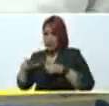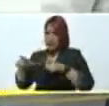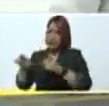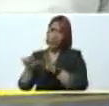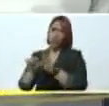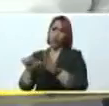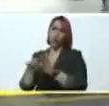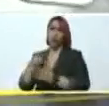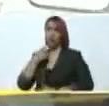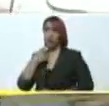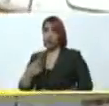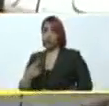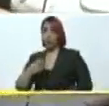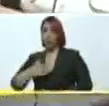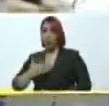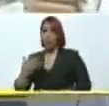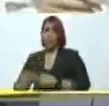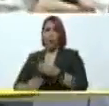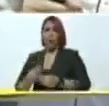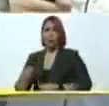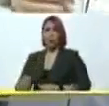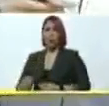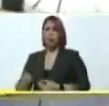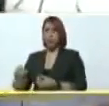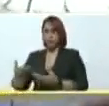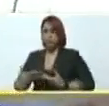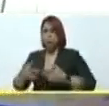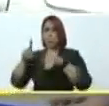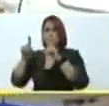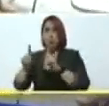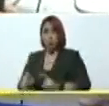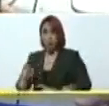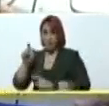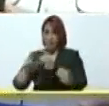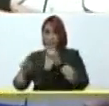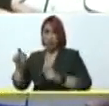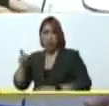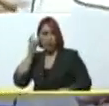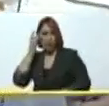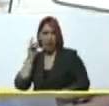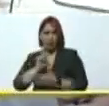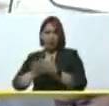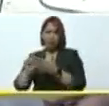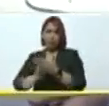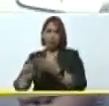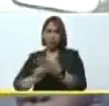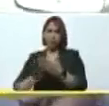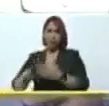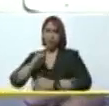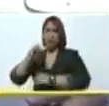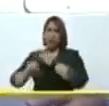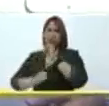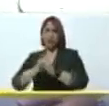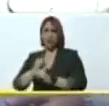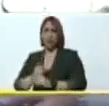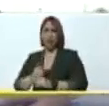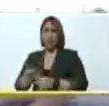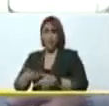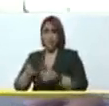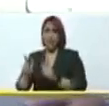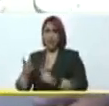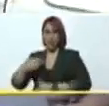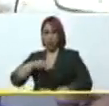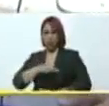decimos que podemos hacer, recibir muestras de pacientes para crear un registro. Un registro internacional que nos va a permitir